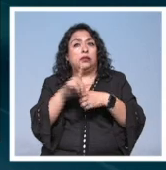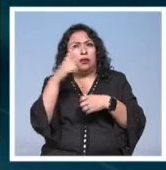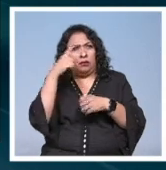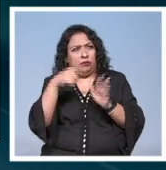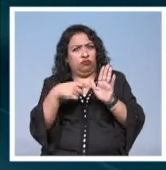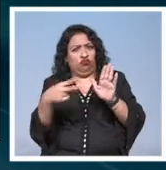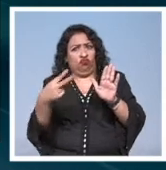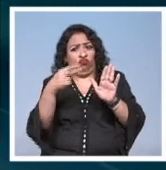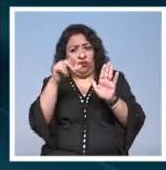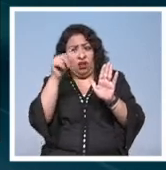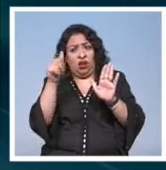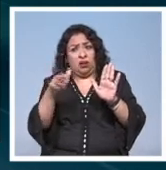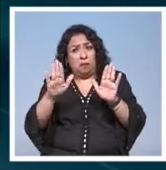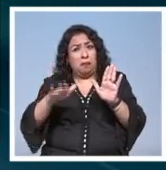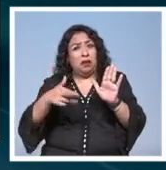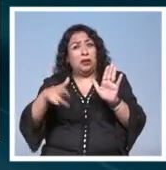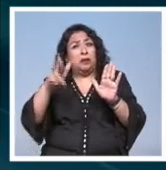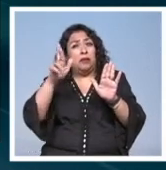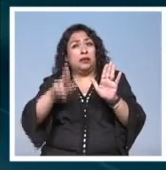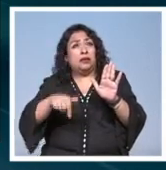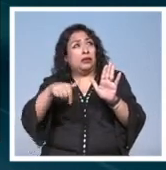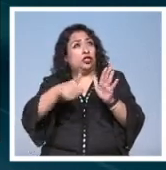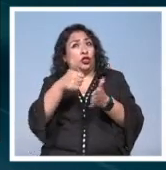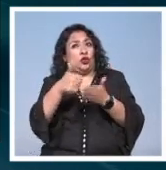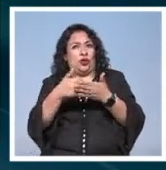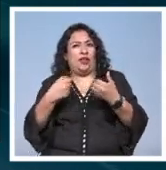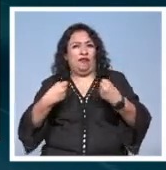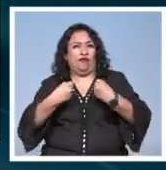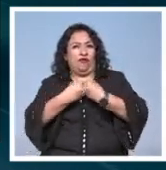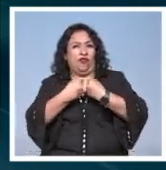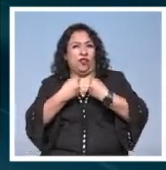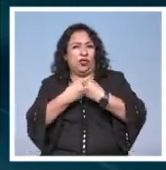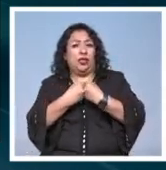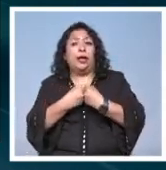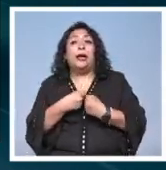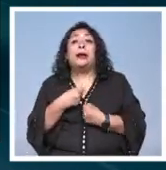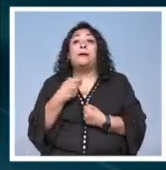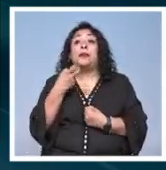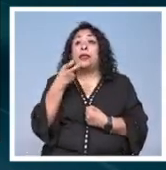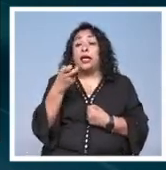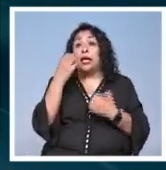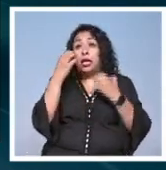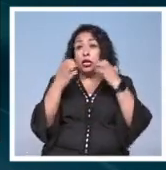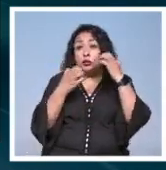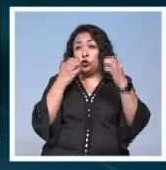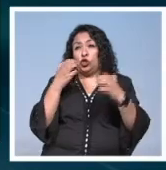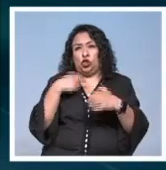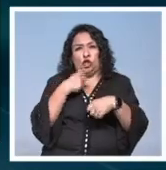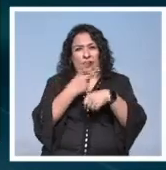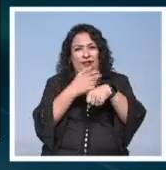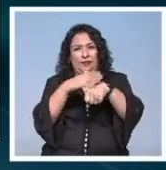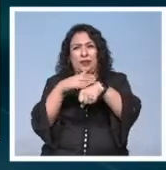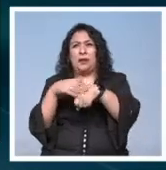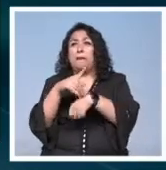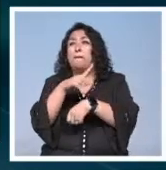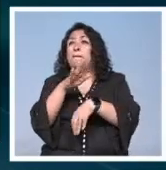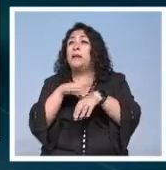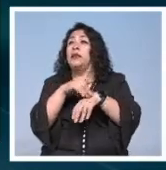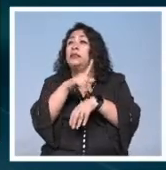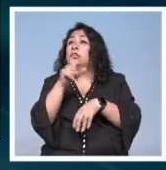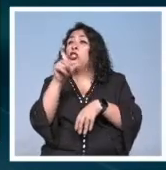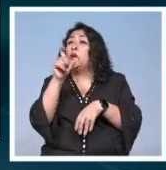mostrar el arte que más representa esta ciudad fronteriza. Para esta exhibición hice una convocatoria de más de 120